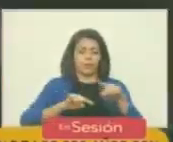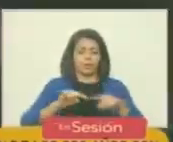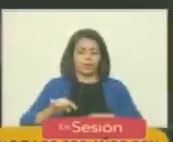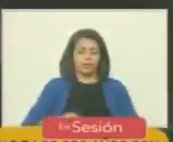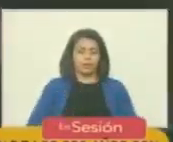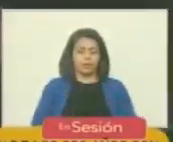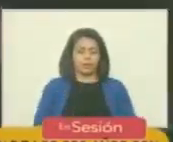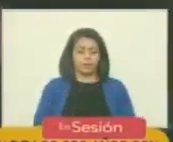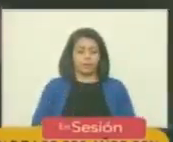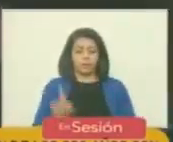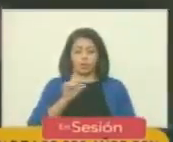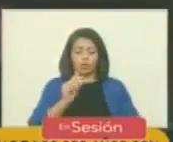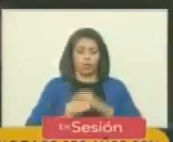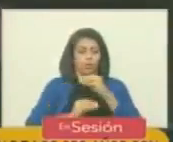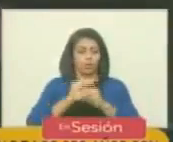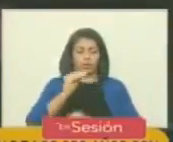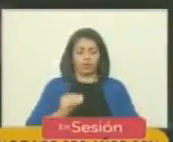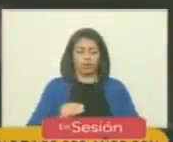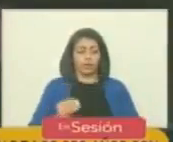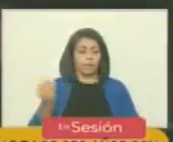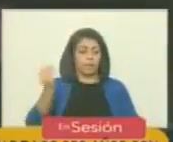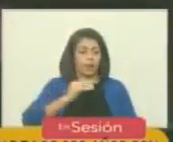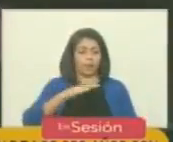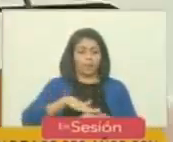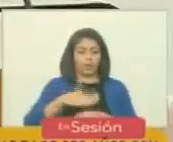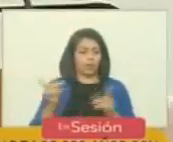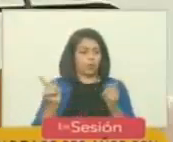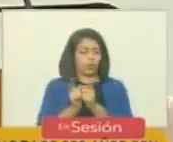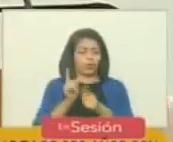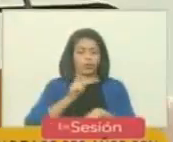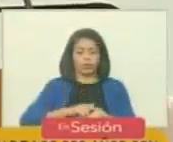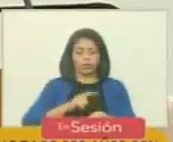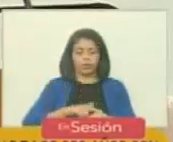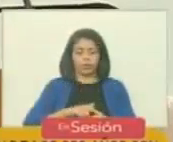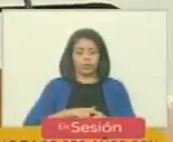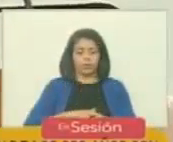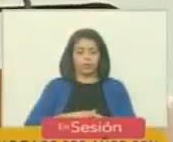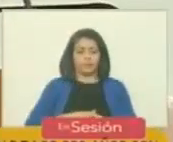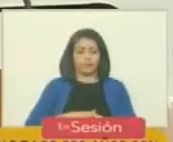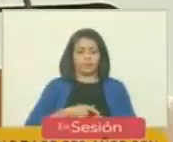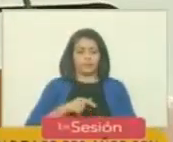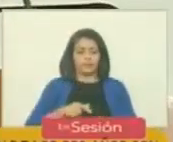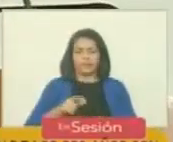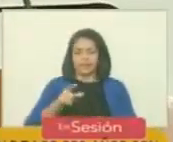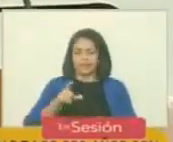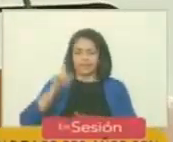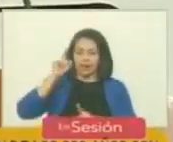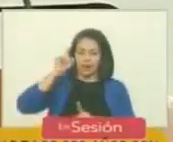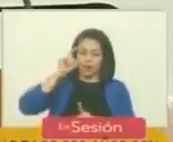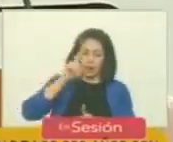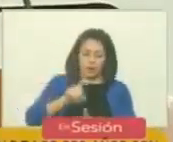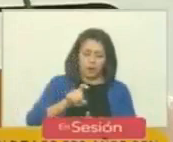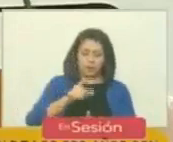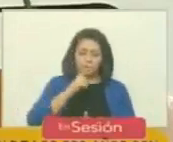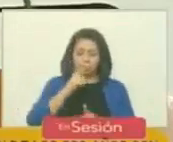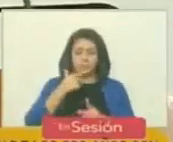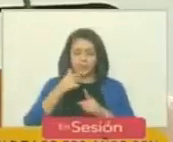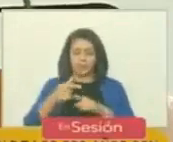Y no lo hizo más que por breve tiempo, a regañadientes y con mano blanda.